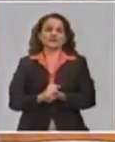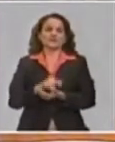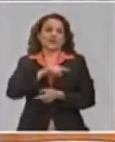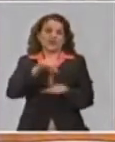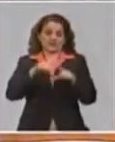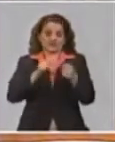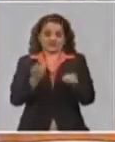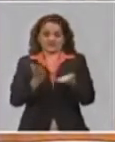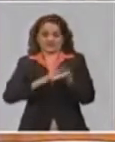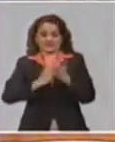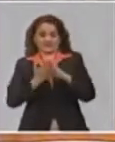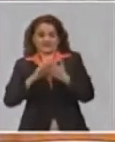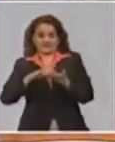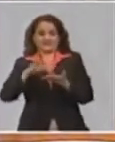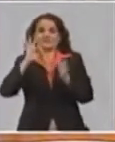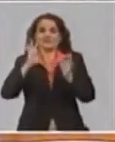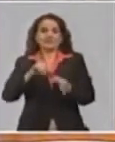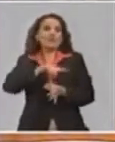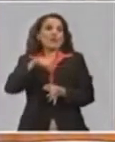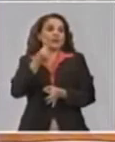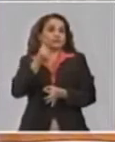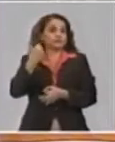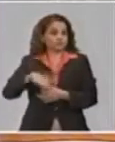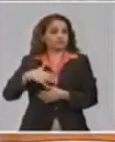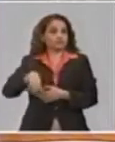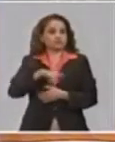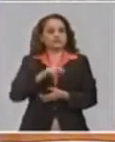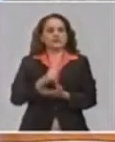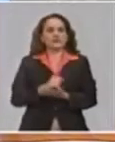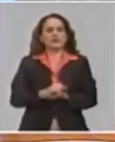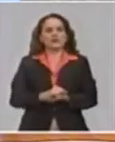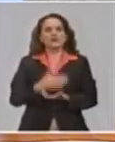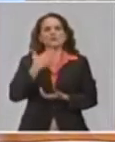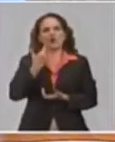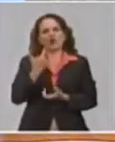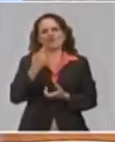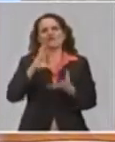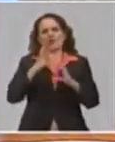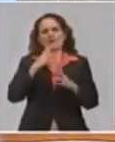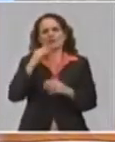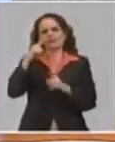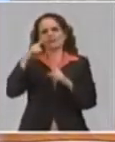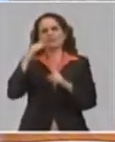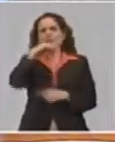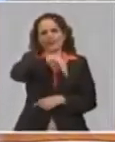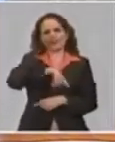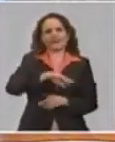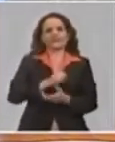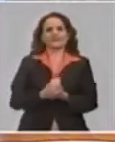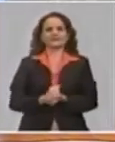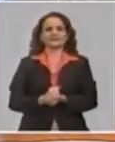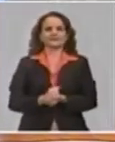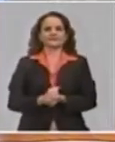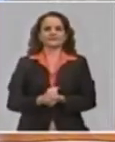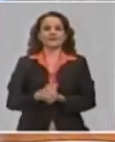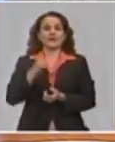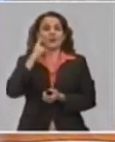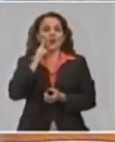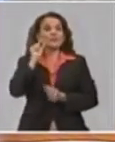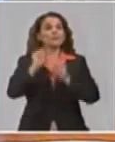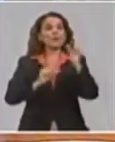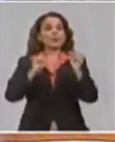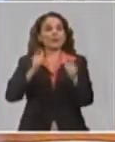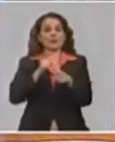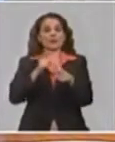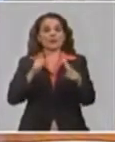costoso en toda su dimensión. Y durante este tiempo también otro aspecto fundamental es cómo se ha ampliado el servicio de pago a